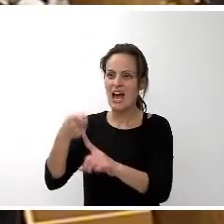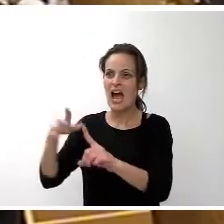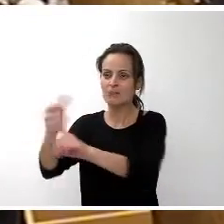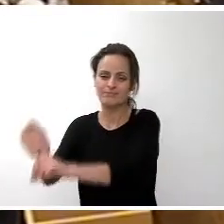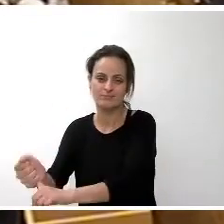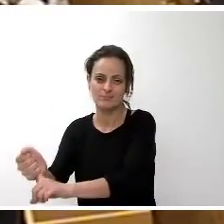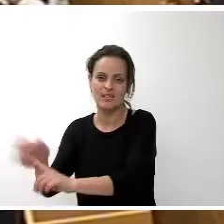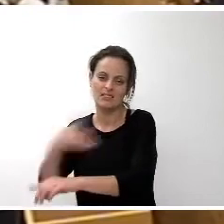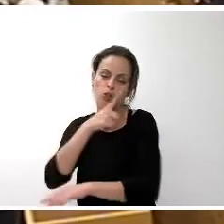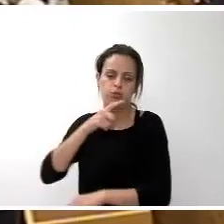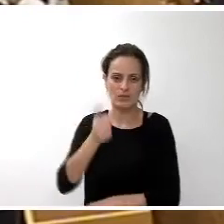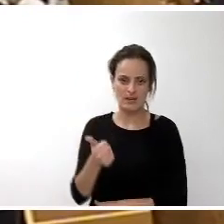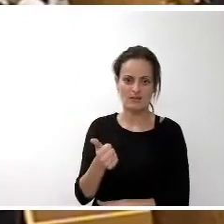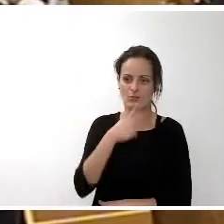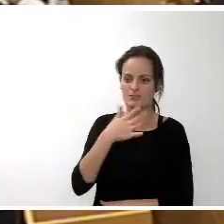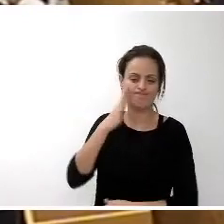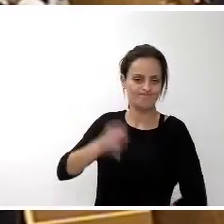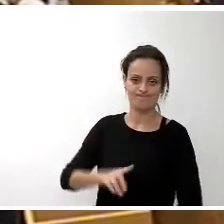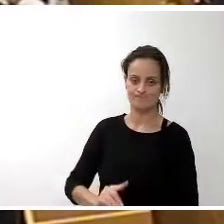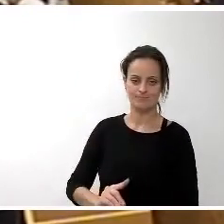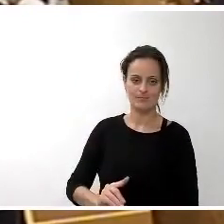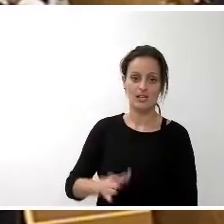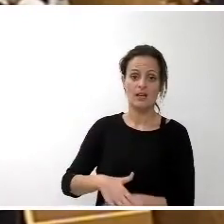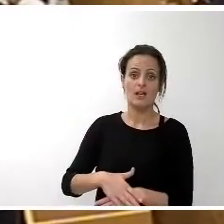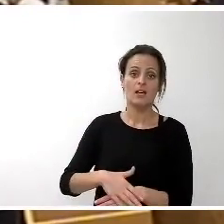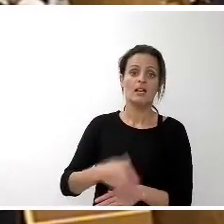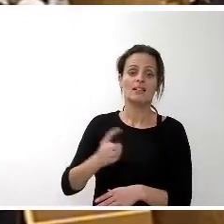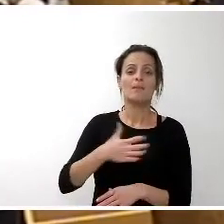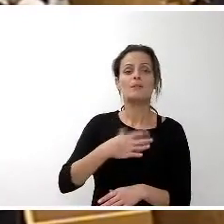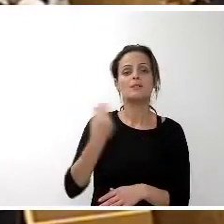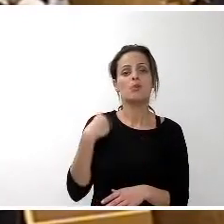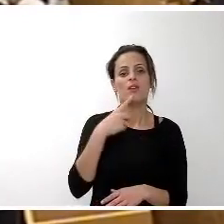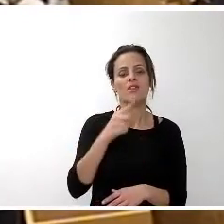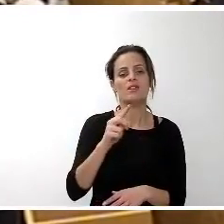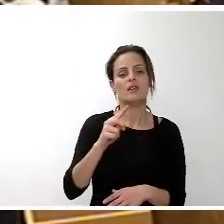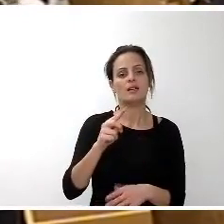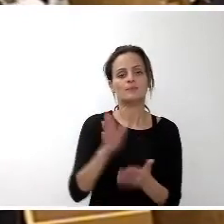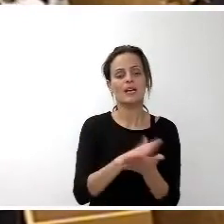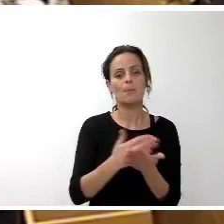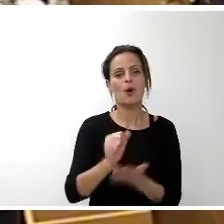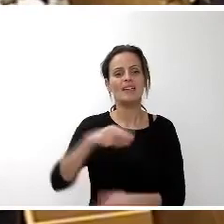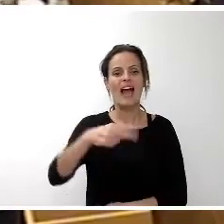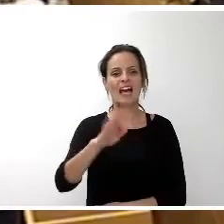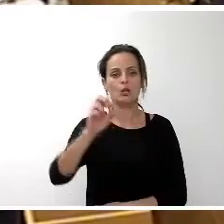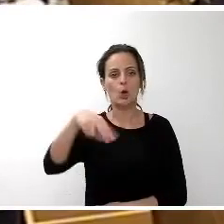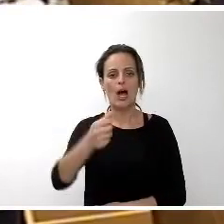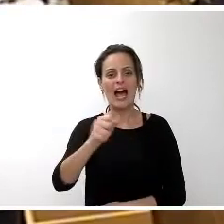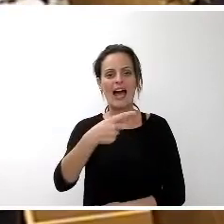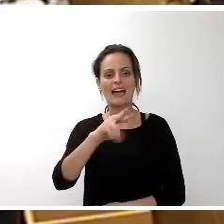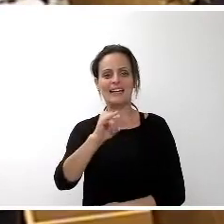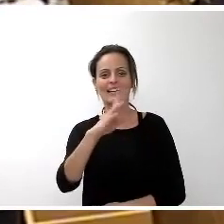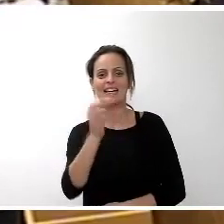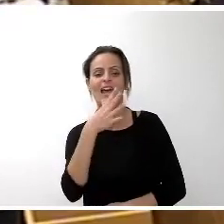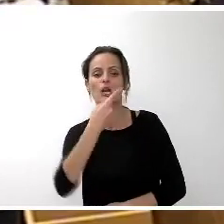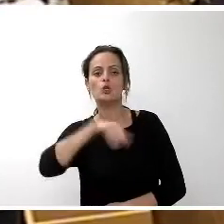como decía y expresaba de una manera seguramente mucho más bella el poeta Manuel Alto al Tola Aguirre a nosotros lo que nos mueve es esta idea